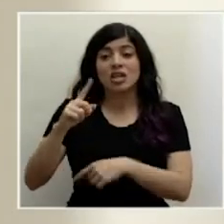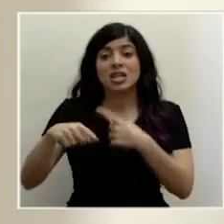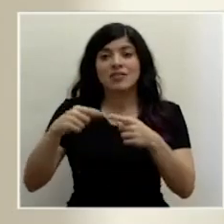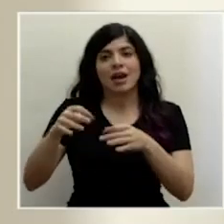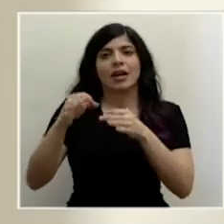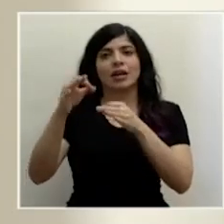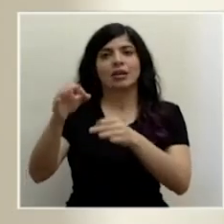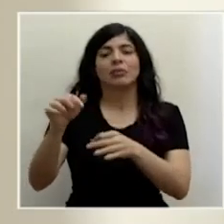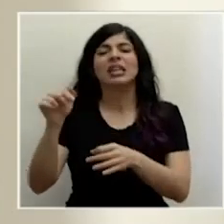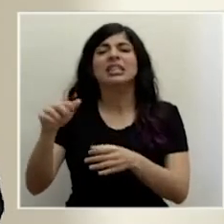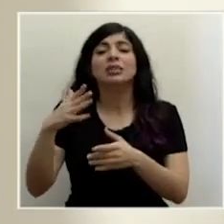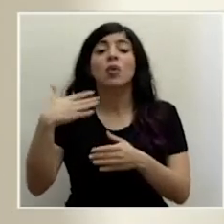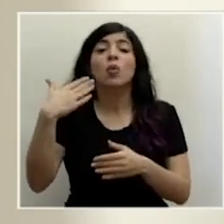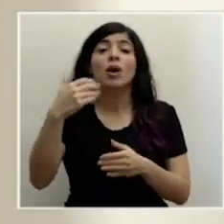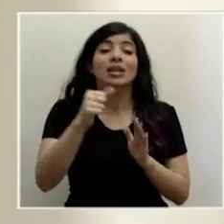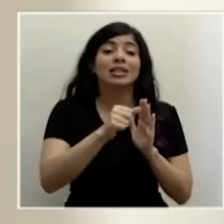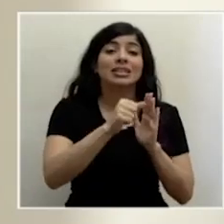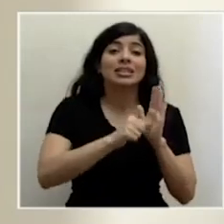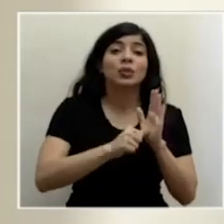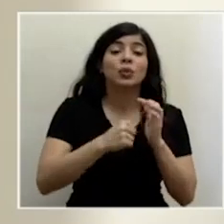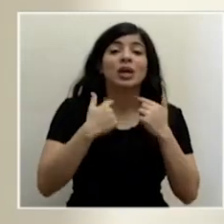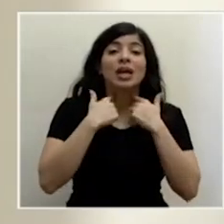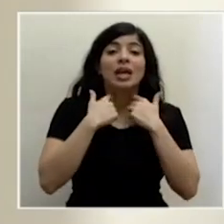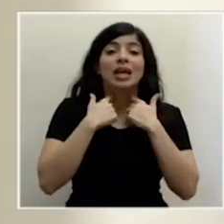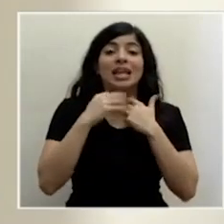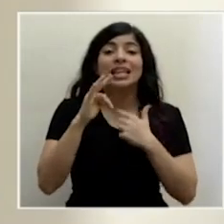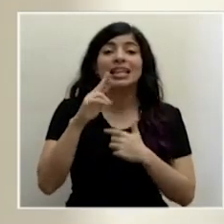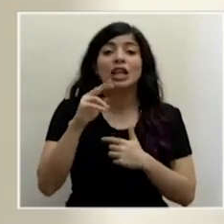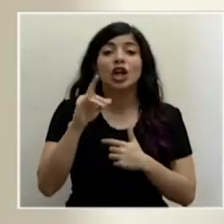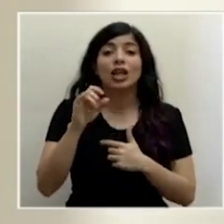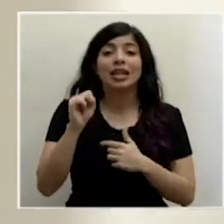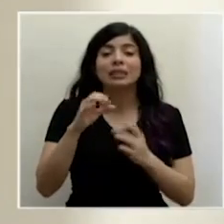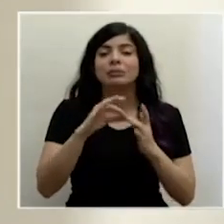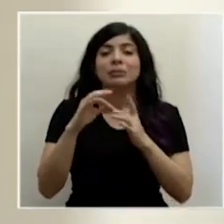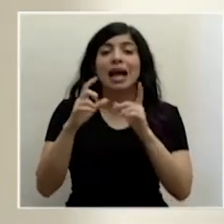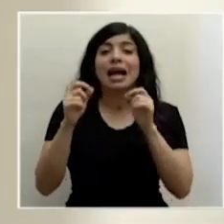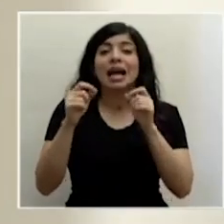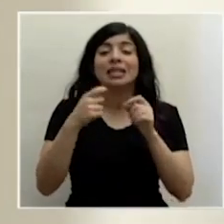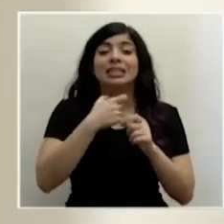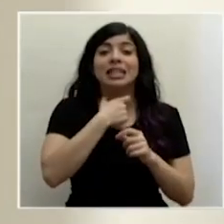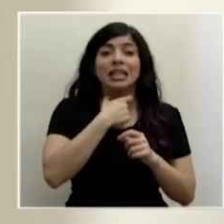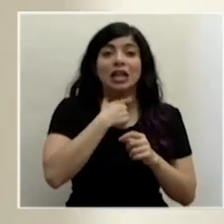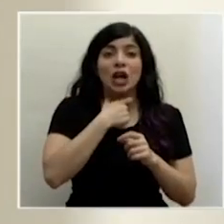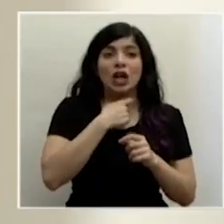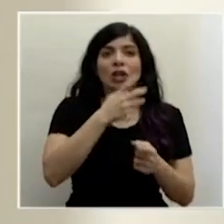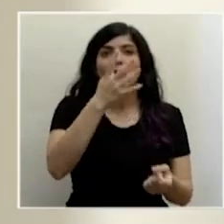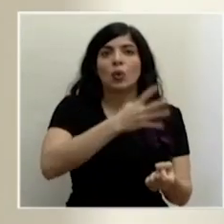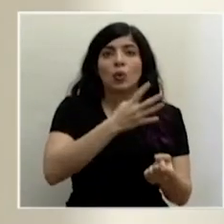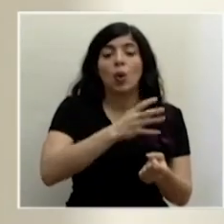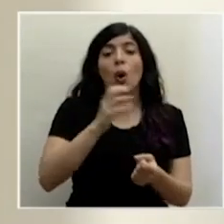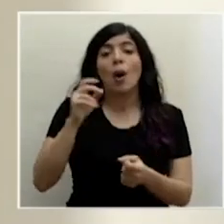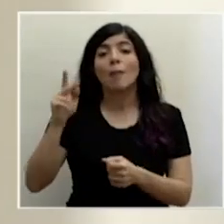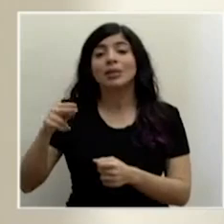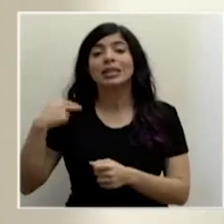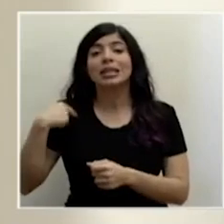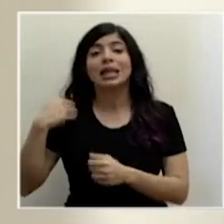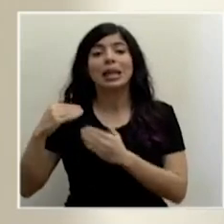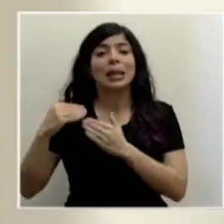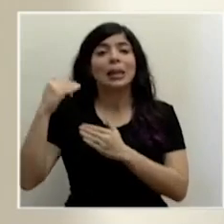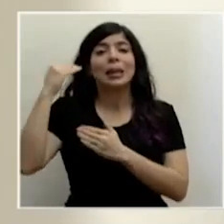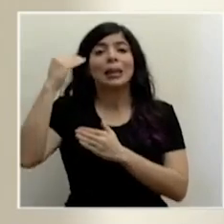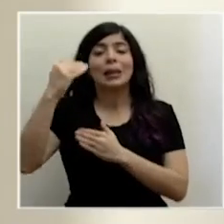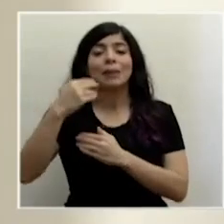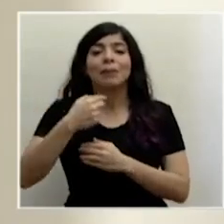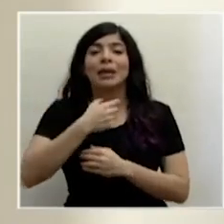posterior a ciertas cirugías de tiroides, sobre todo cáncer de tiroides, o en pacientes que tienen hipertiroidismo refractario al